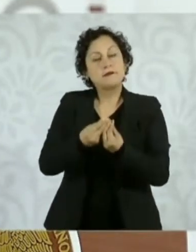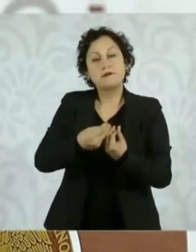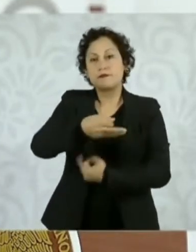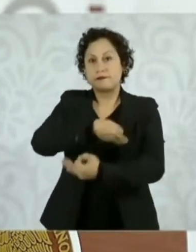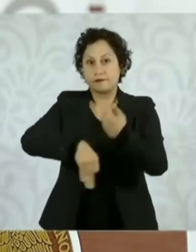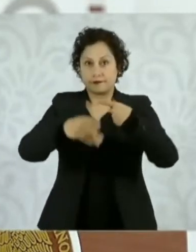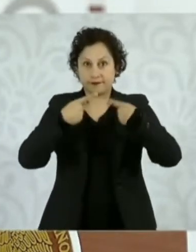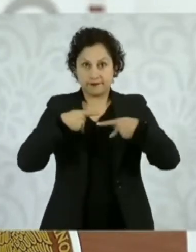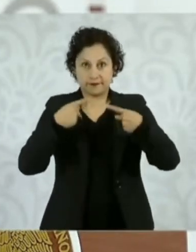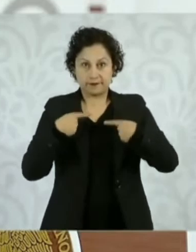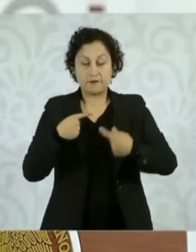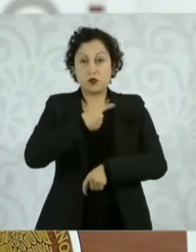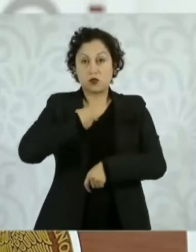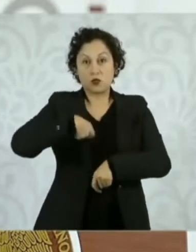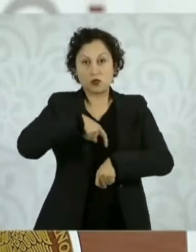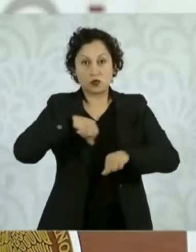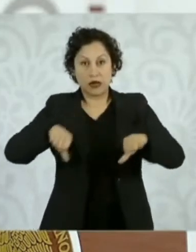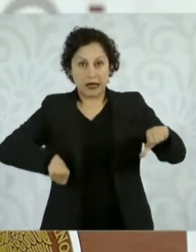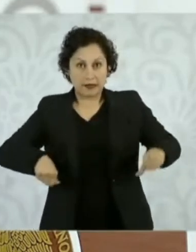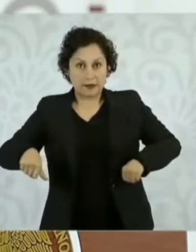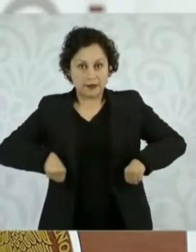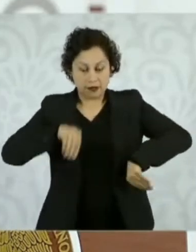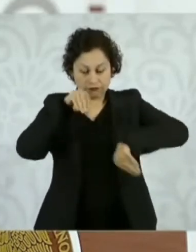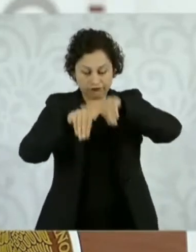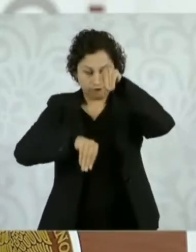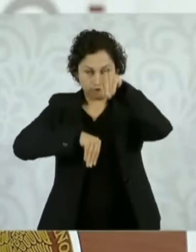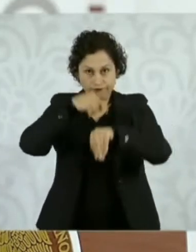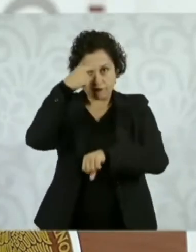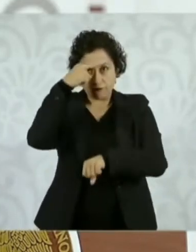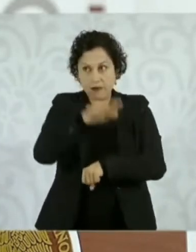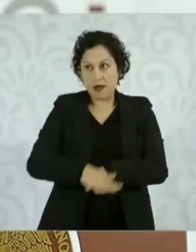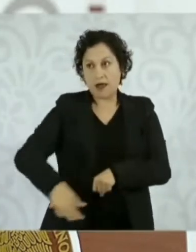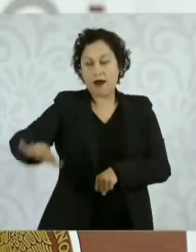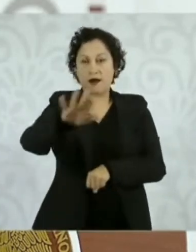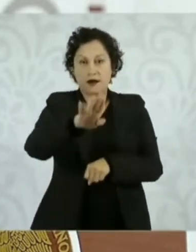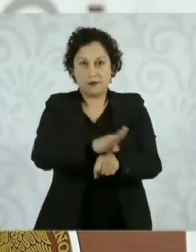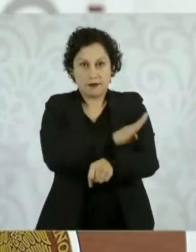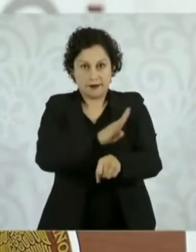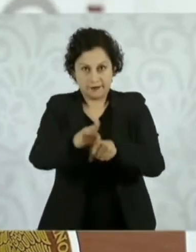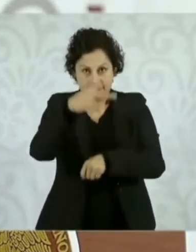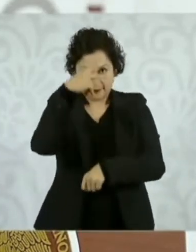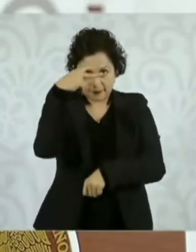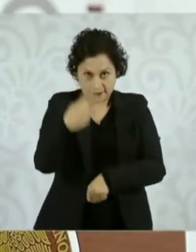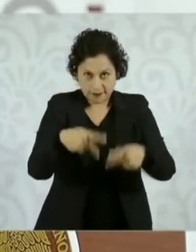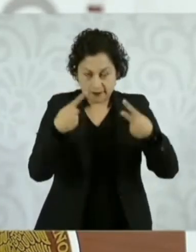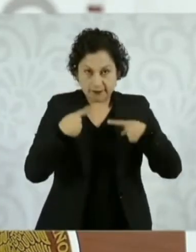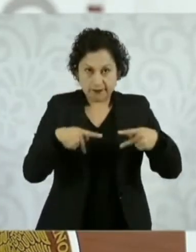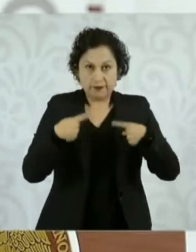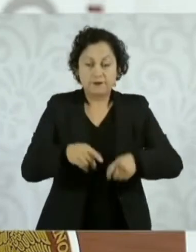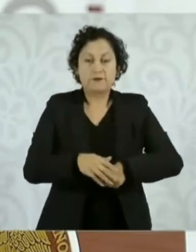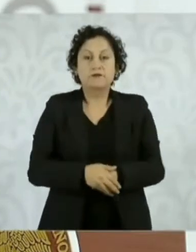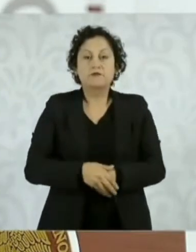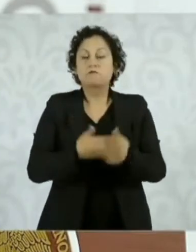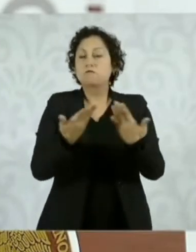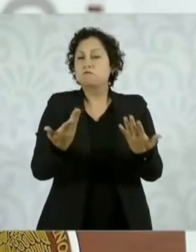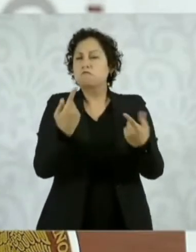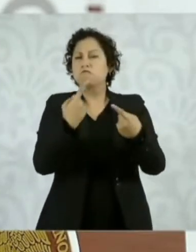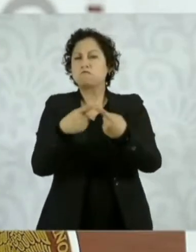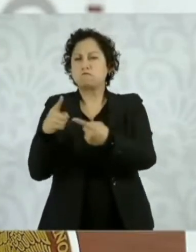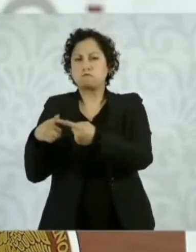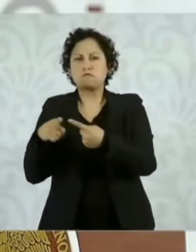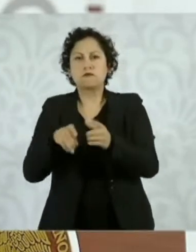nuestras tareas tienen que ser útiles para el pueblo de México. Atendemos las quejas y denuncias de las personas